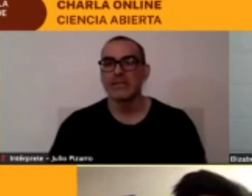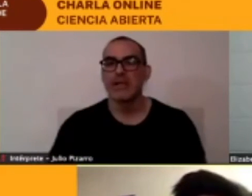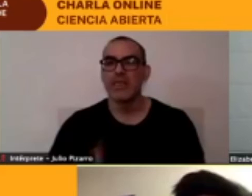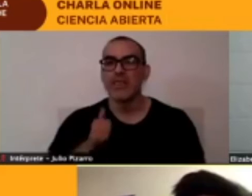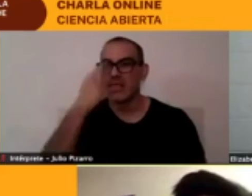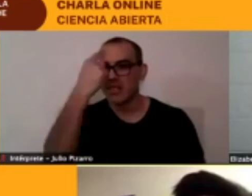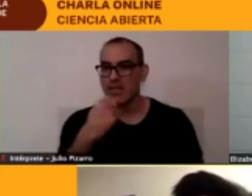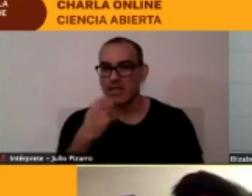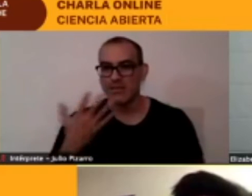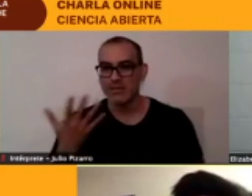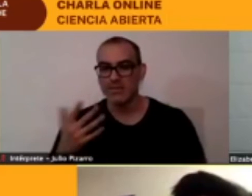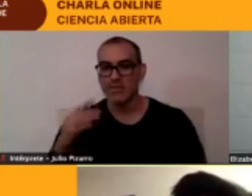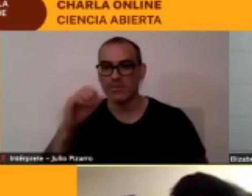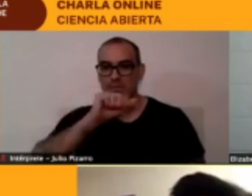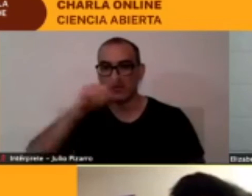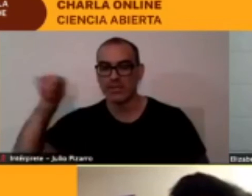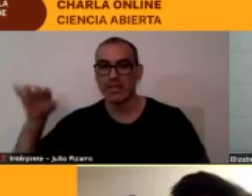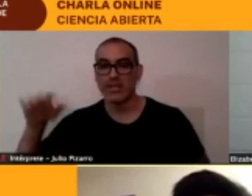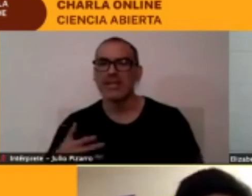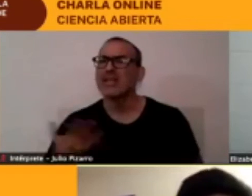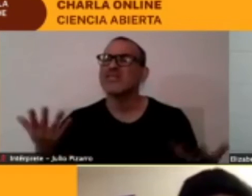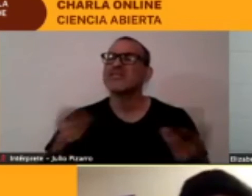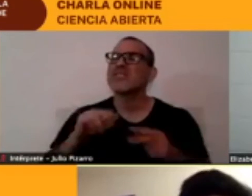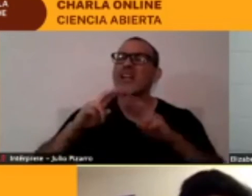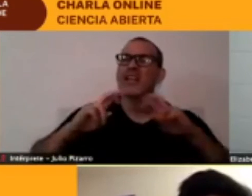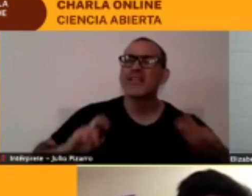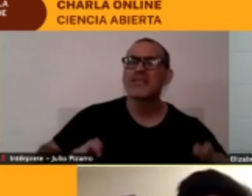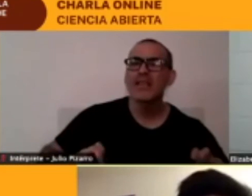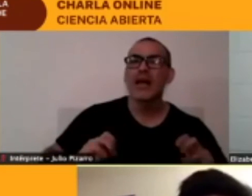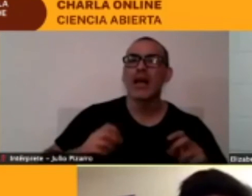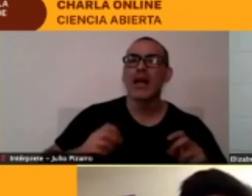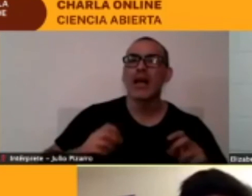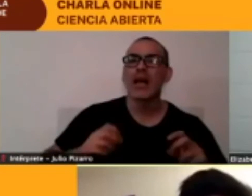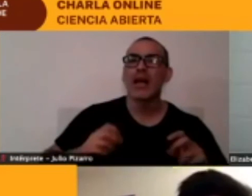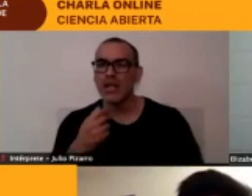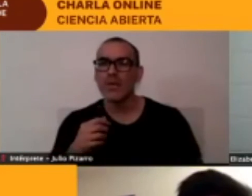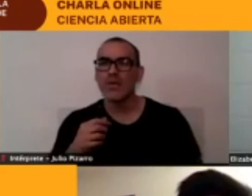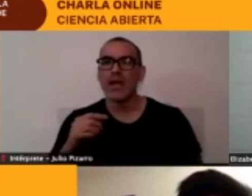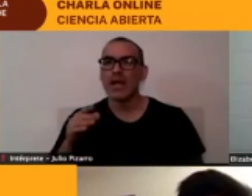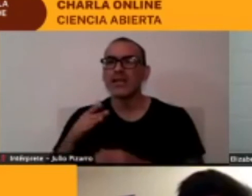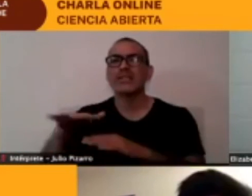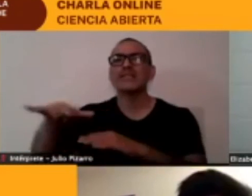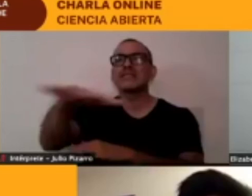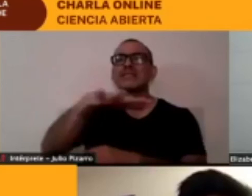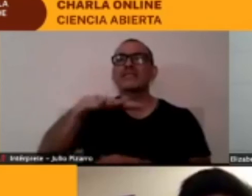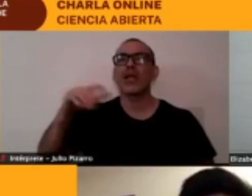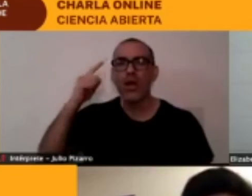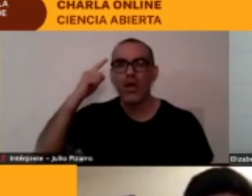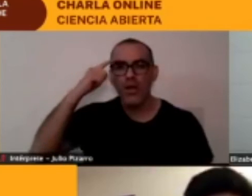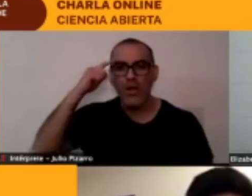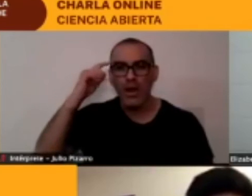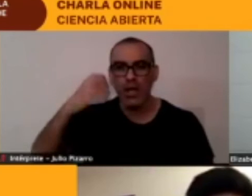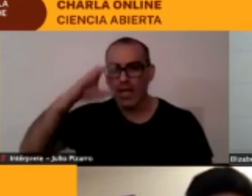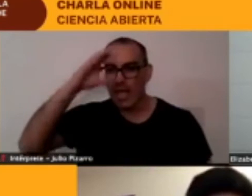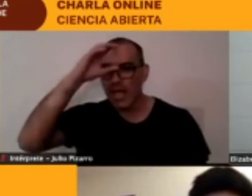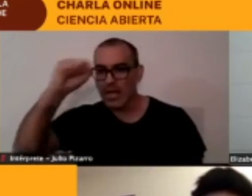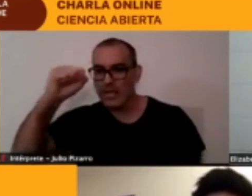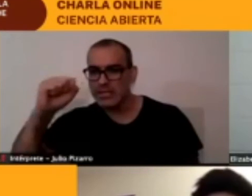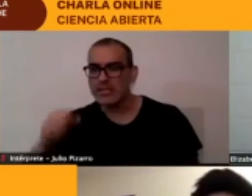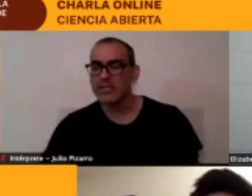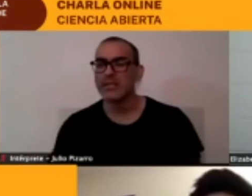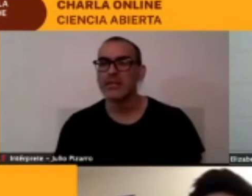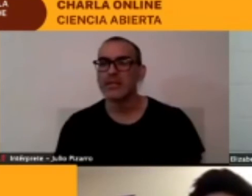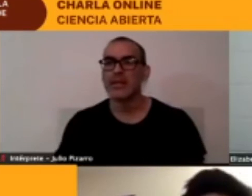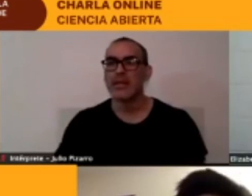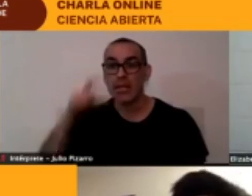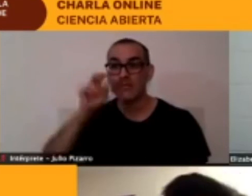en el lado atacaneño de Argentina y Bolivia? acá es importante esa pregunta la agradezco el